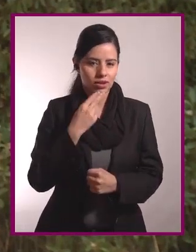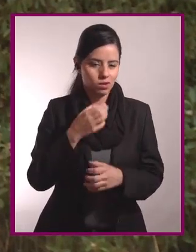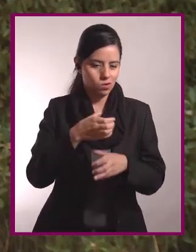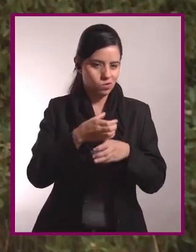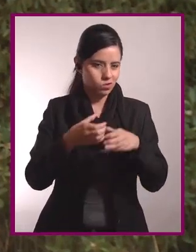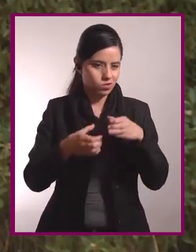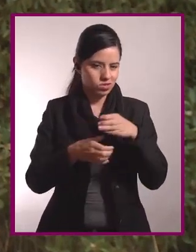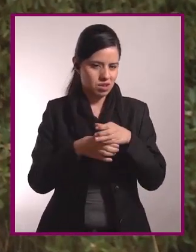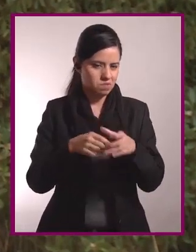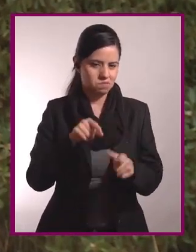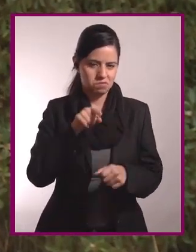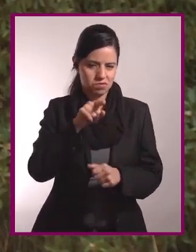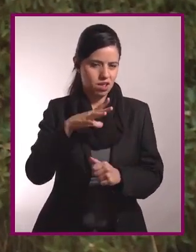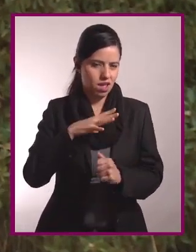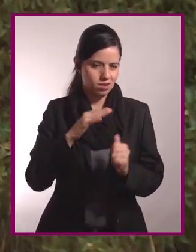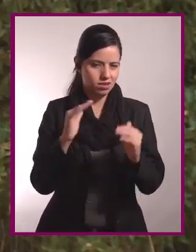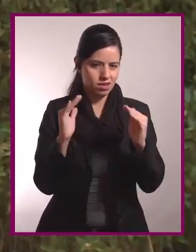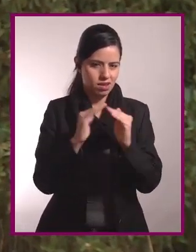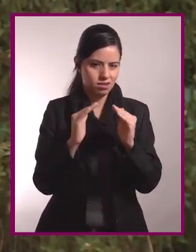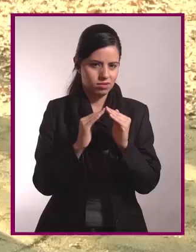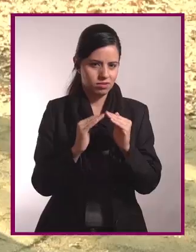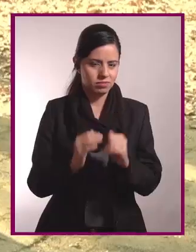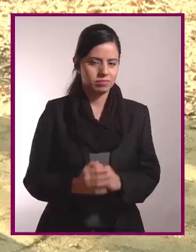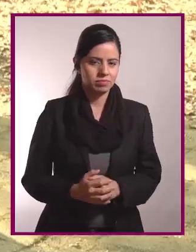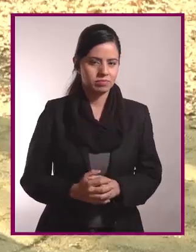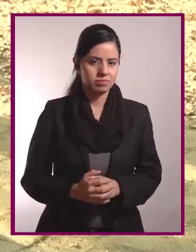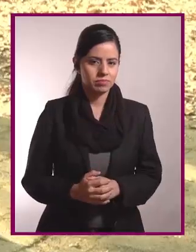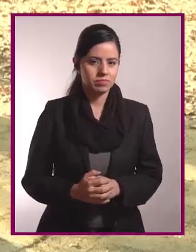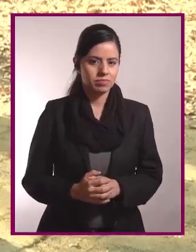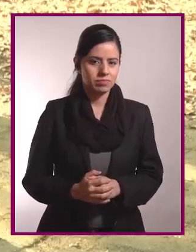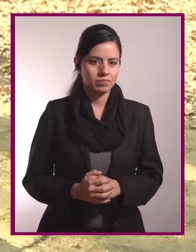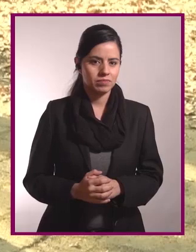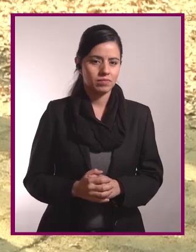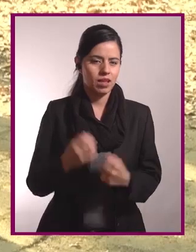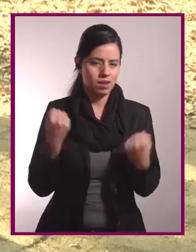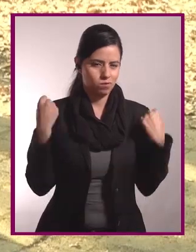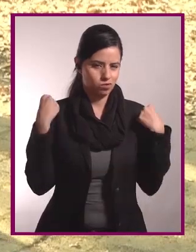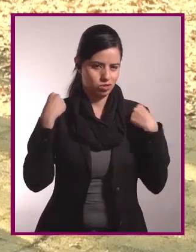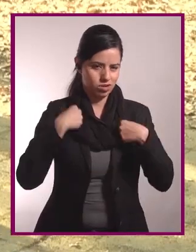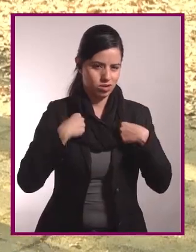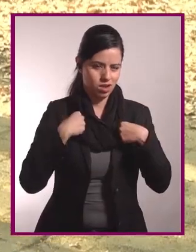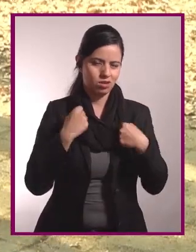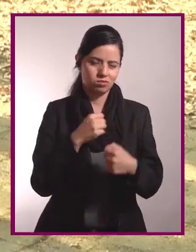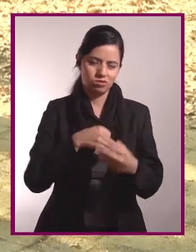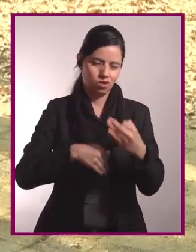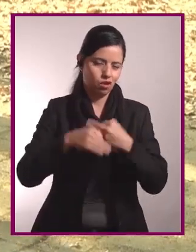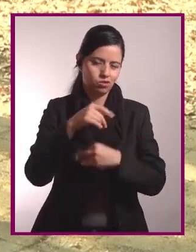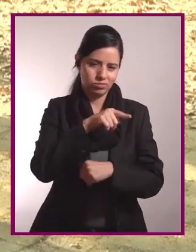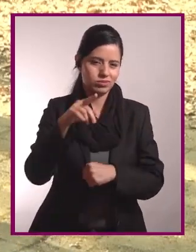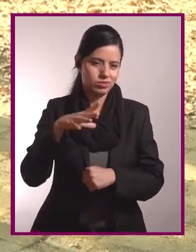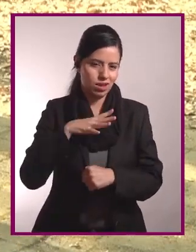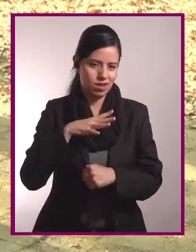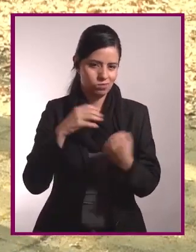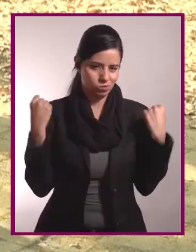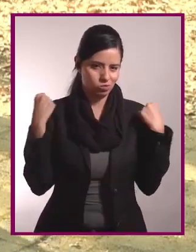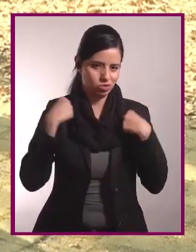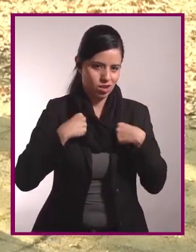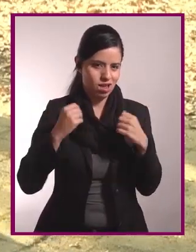objetos que fácilmente podemos encontrar en casa. Vamos a empezar con una mochila. Todos tenemos una mochila en casa